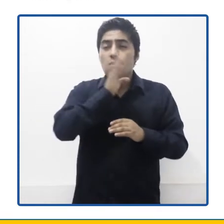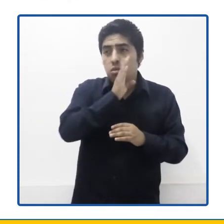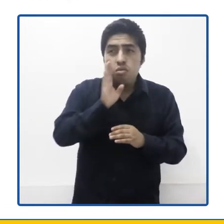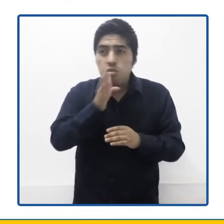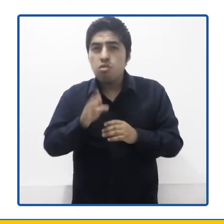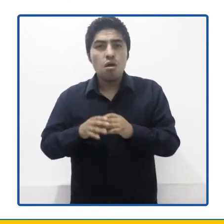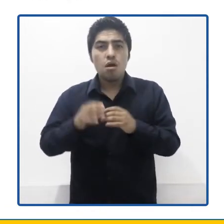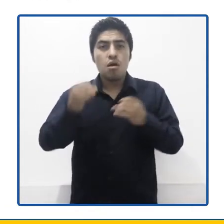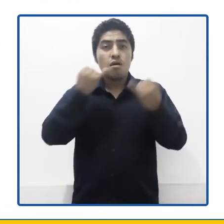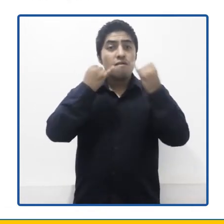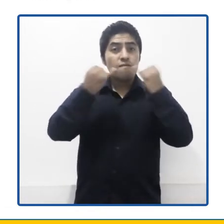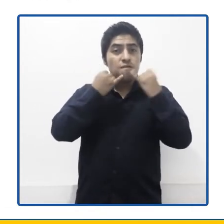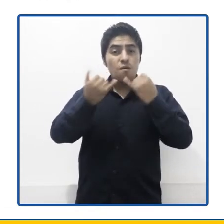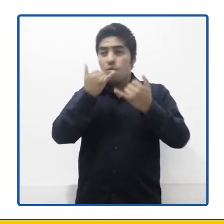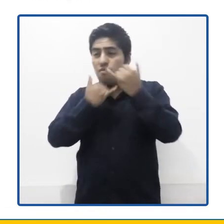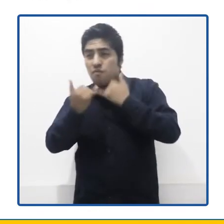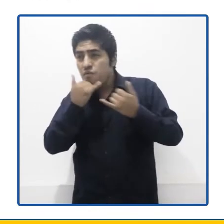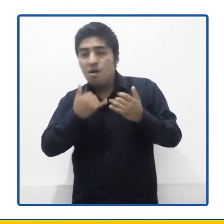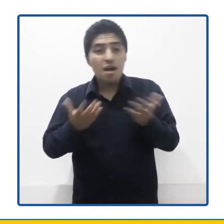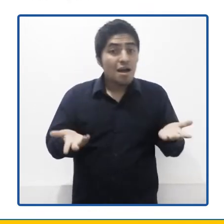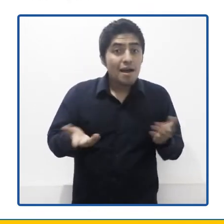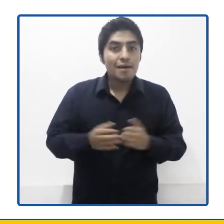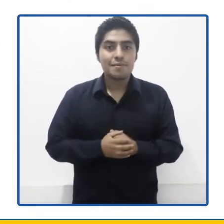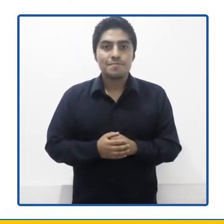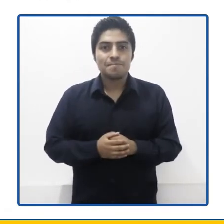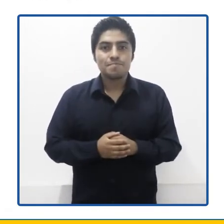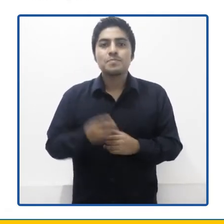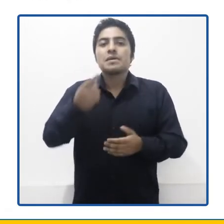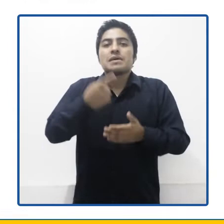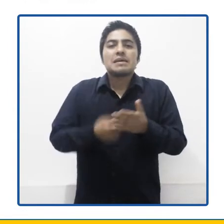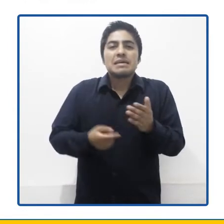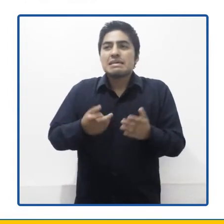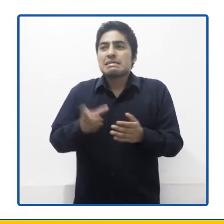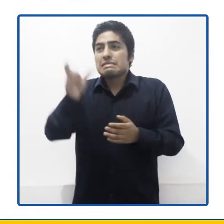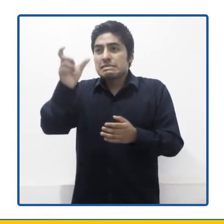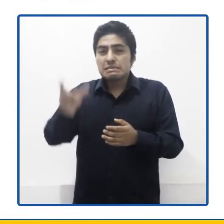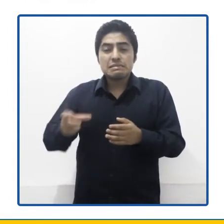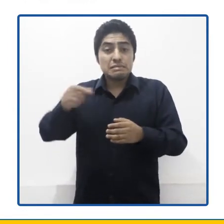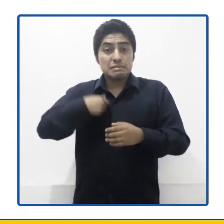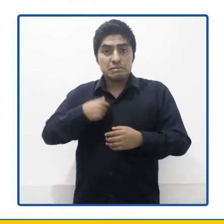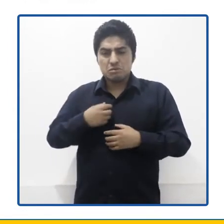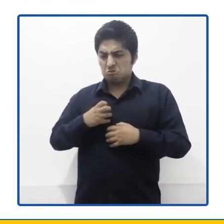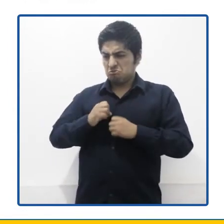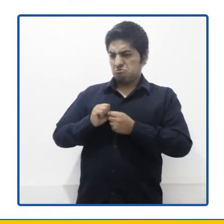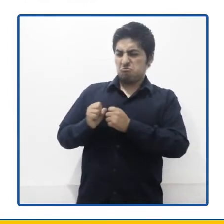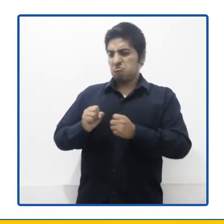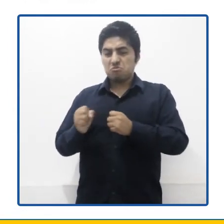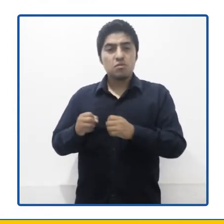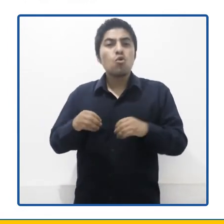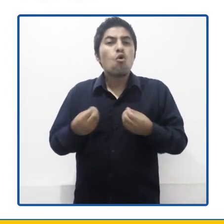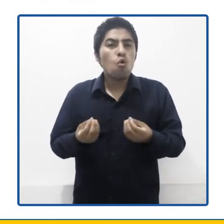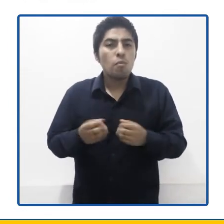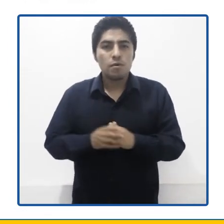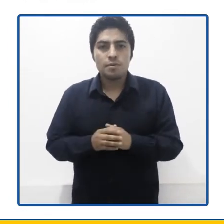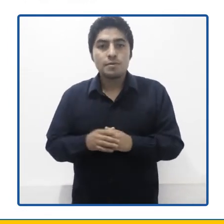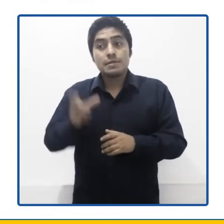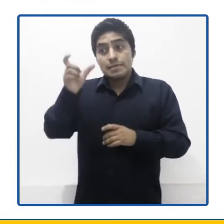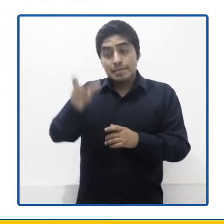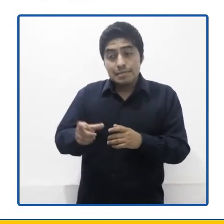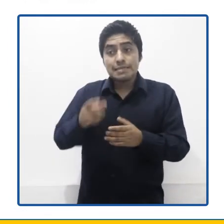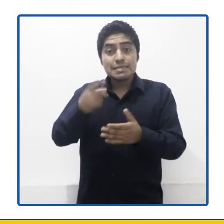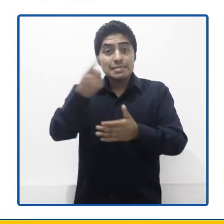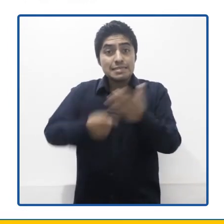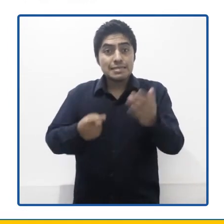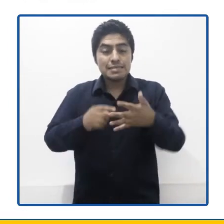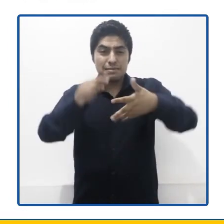rumores, información errónea o falsa? ¿Qué papel cumplen los prejuicios en el conflicto? ¿Qué factores